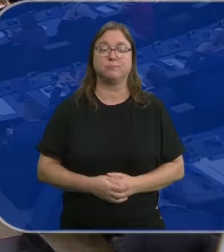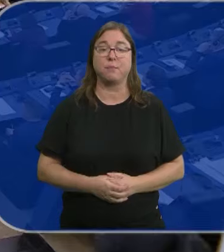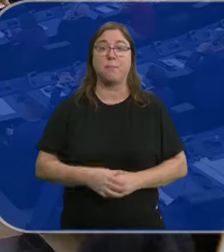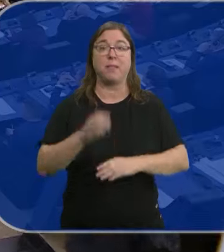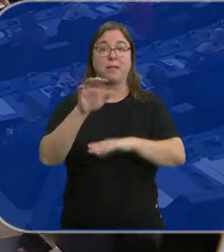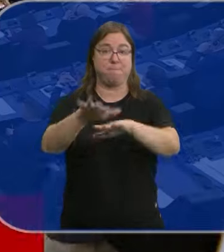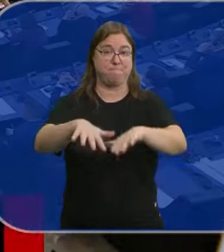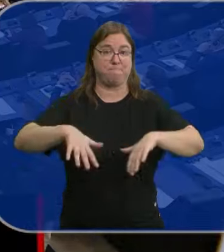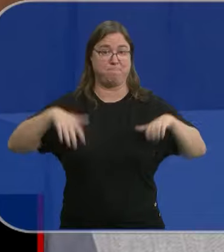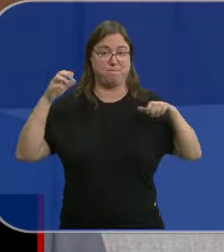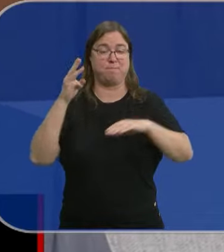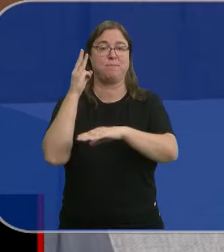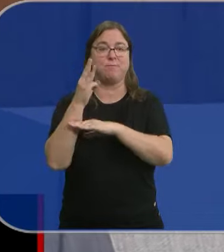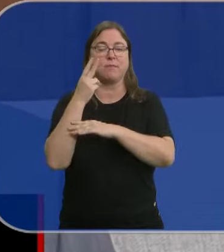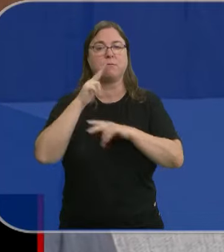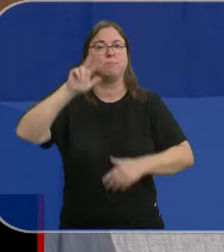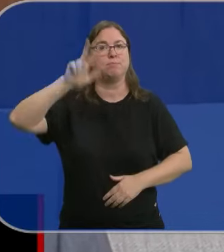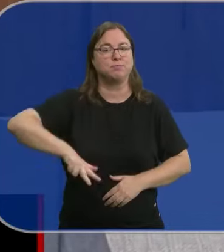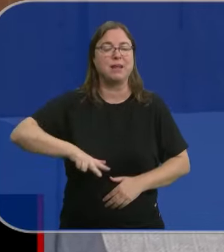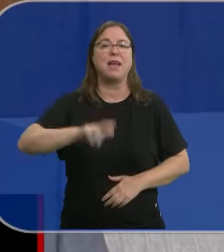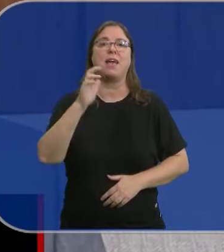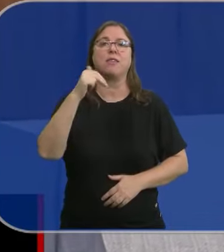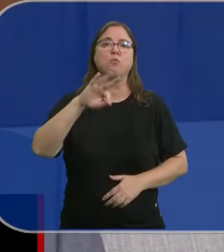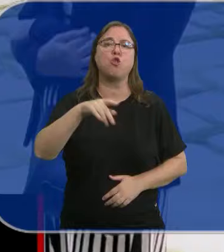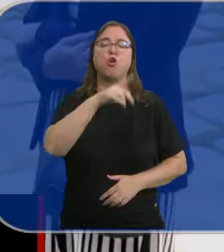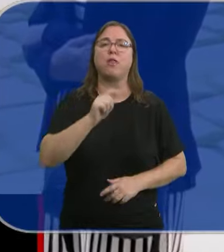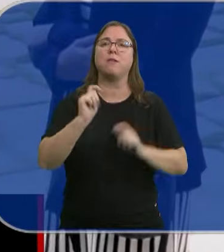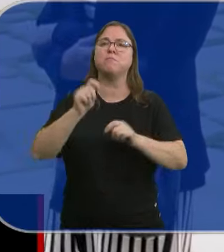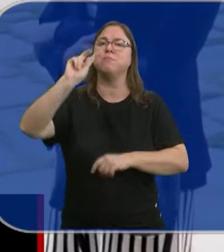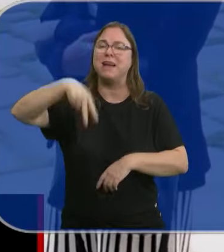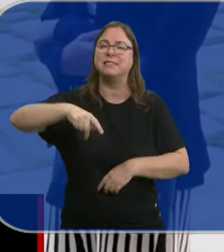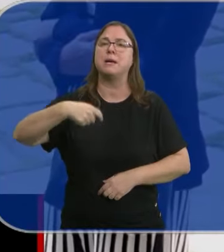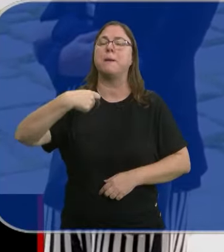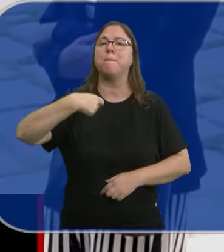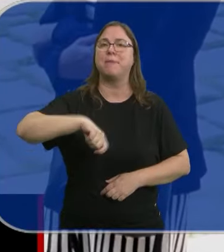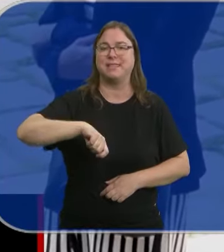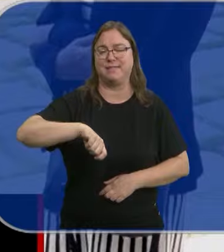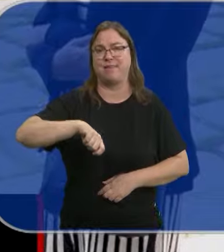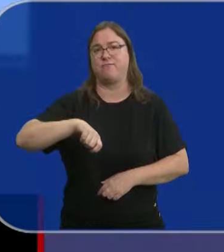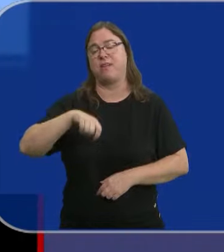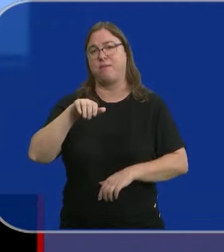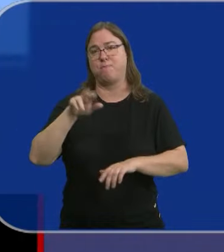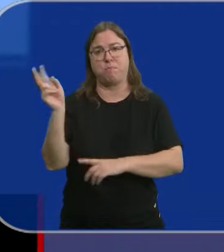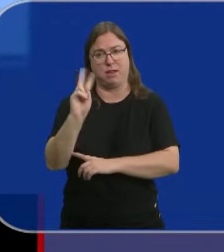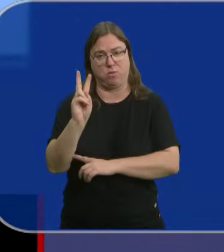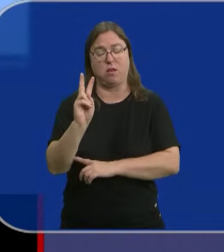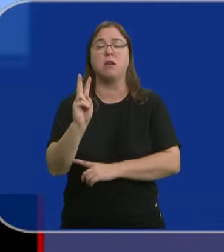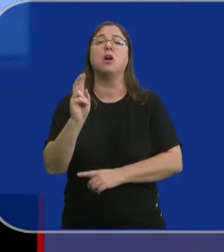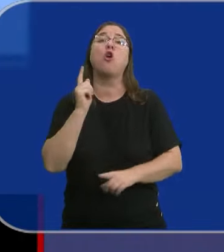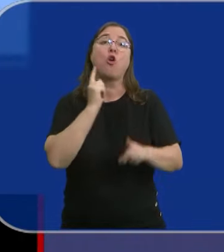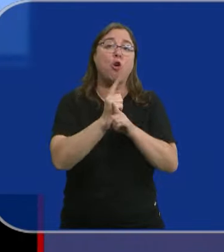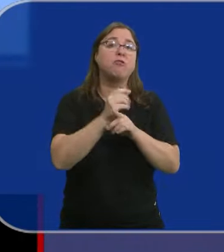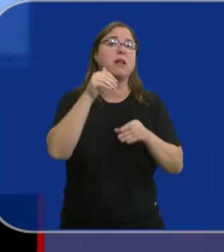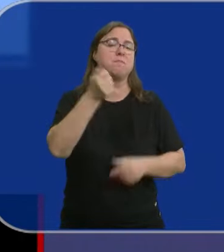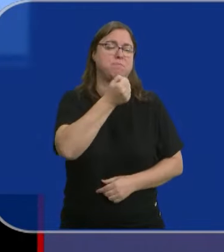El Parlamento Europeo reconoce a Edmundo González como presidente de Venezuela con el voto en contra del PSOE. En España el PP acusa al gobierno Sánchez